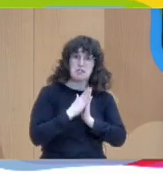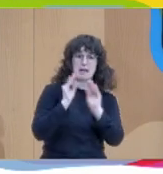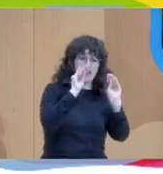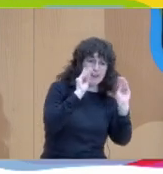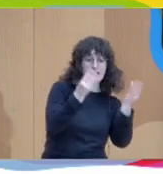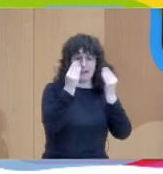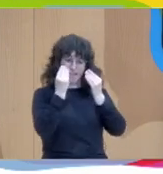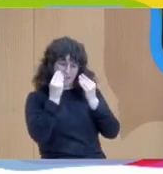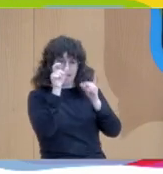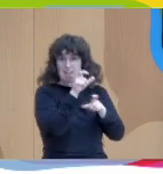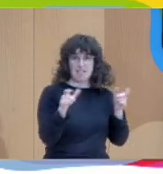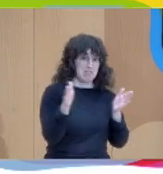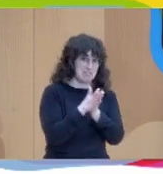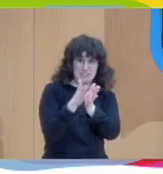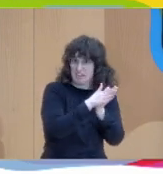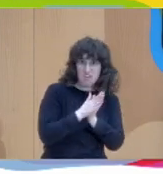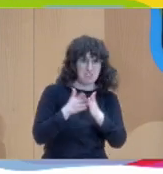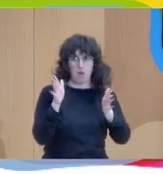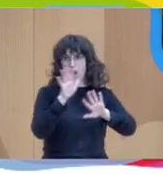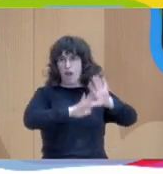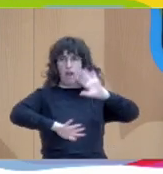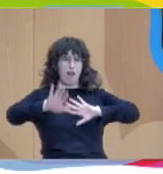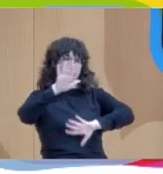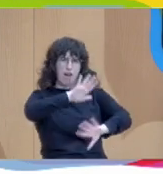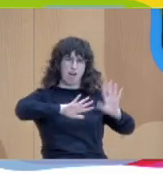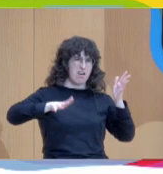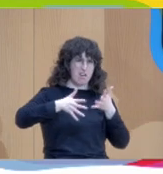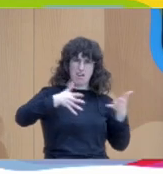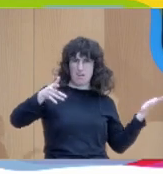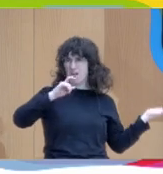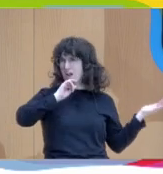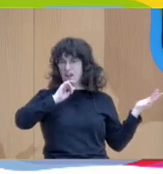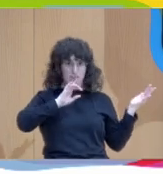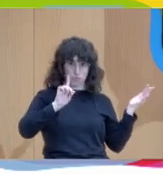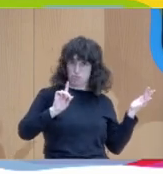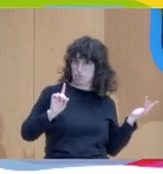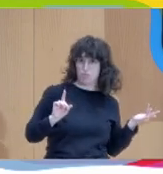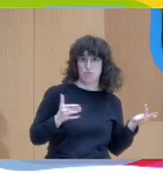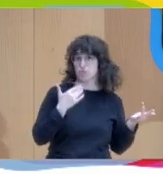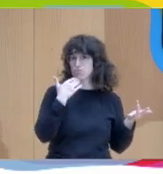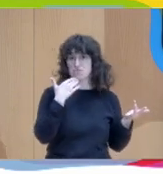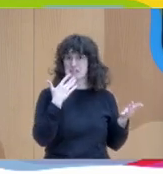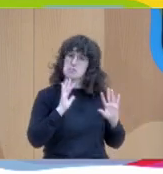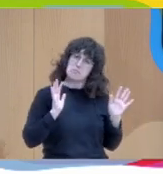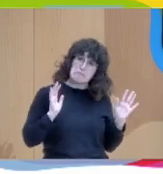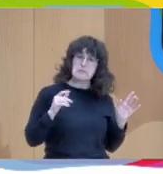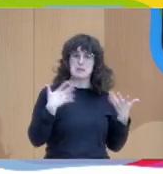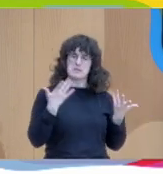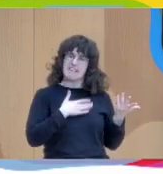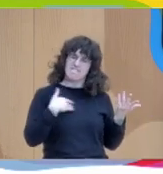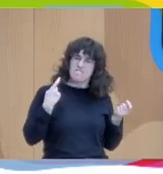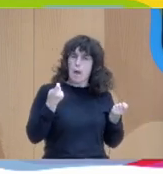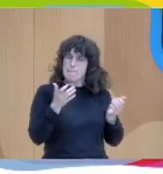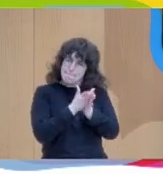que al final no estamos diciendo grandes complejidades simplemente estamos intentando darle una vuelta de tuerca y eso me parece que puede generar